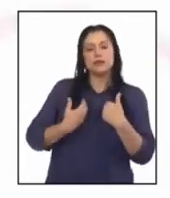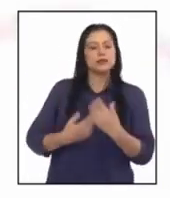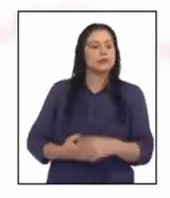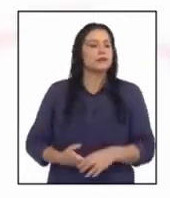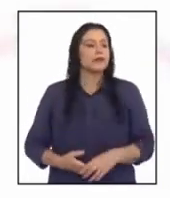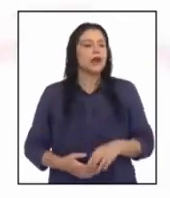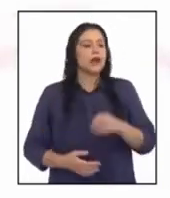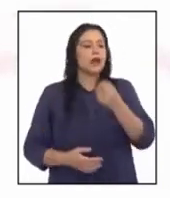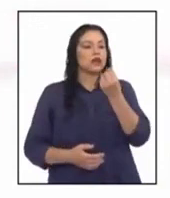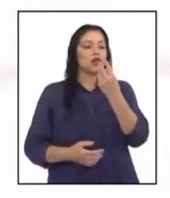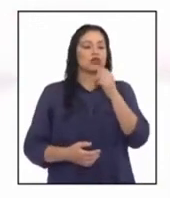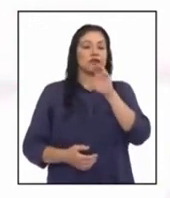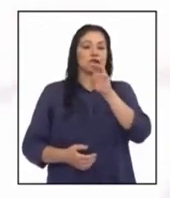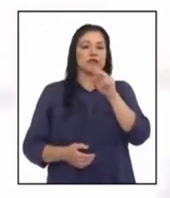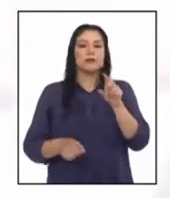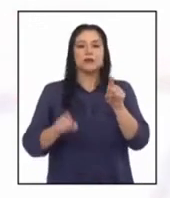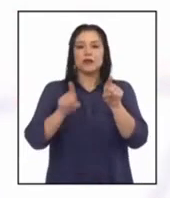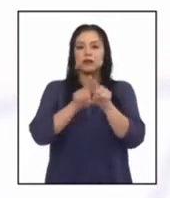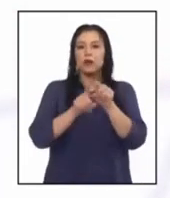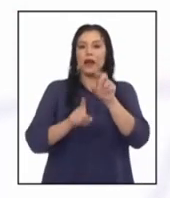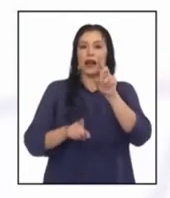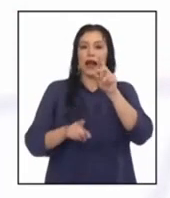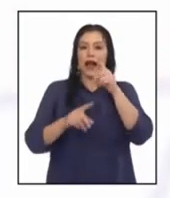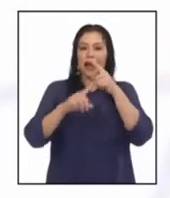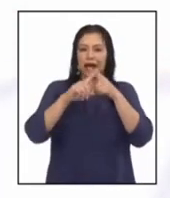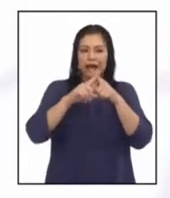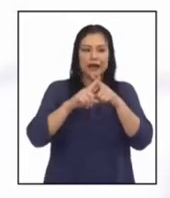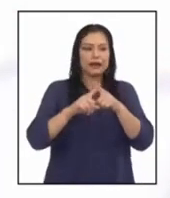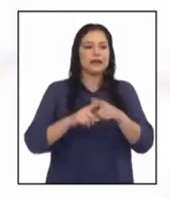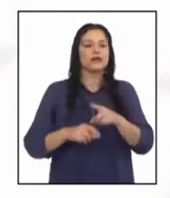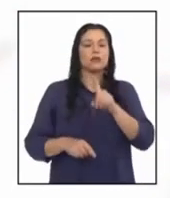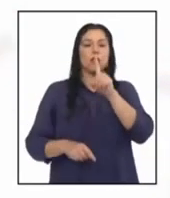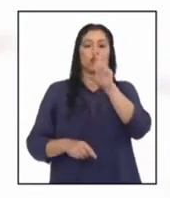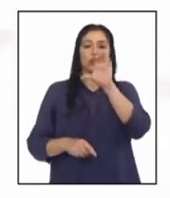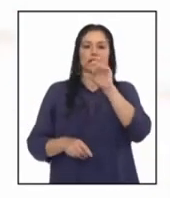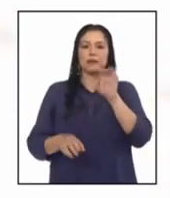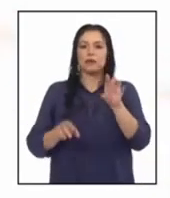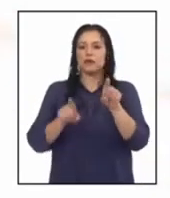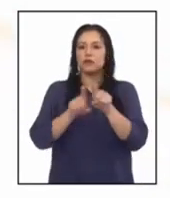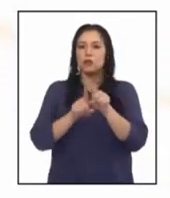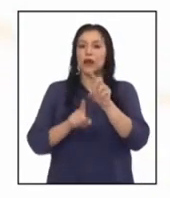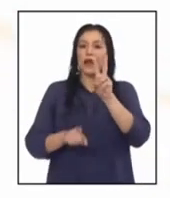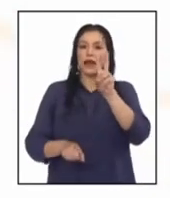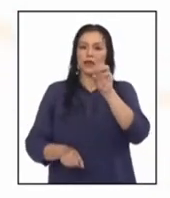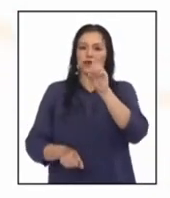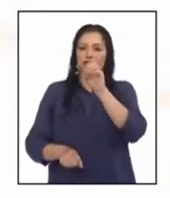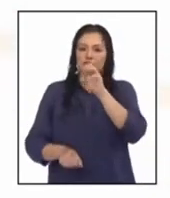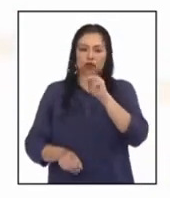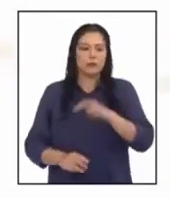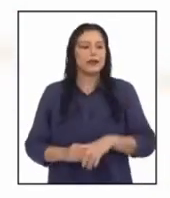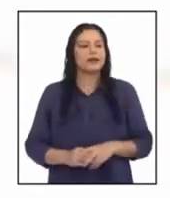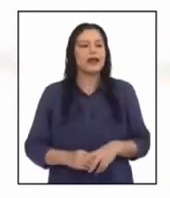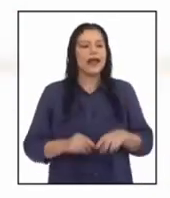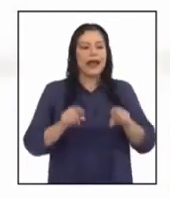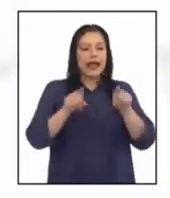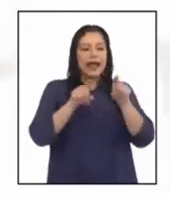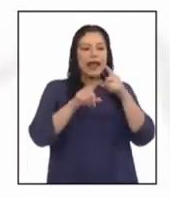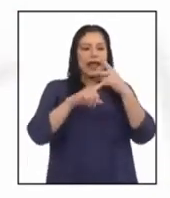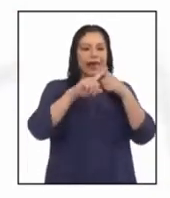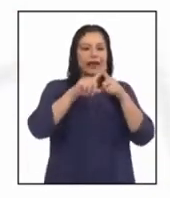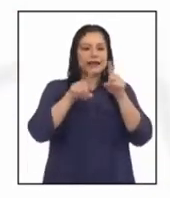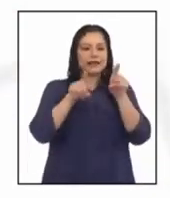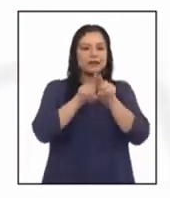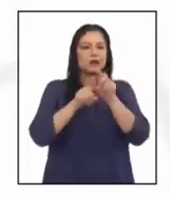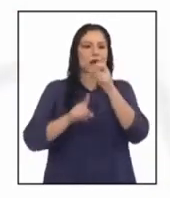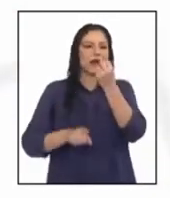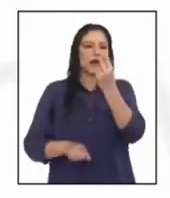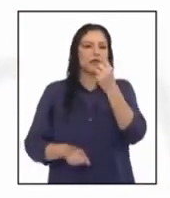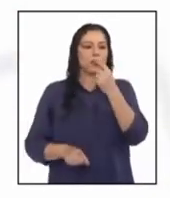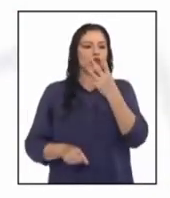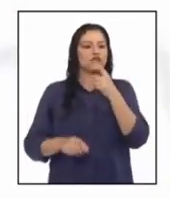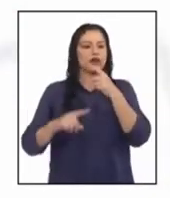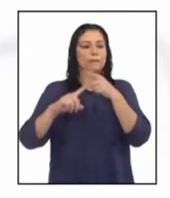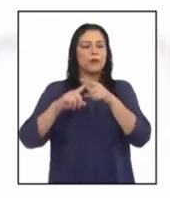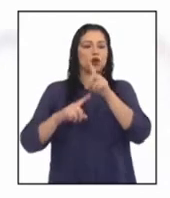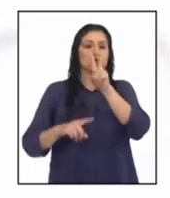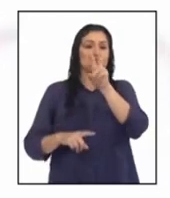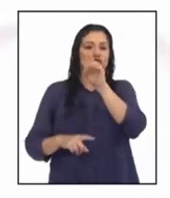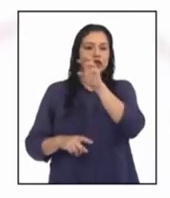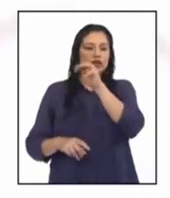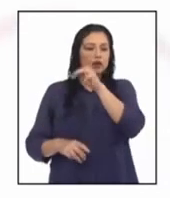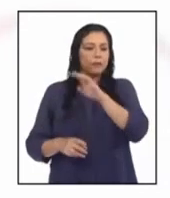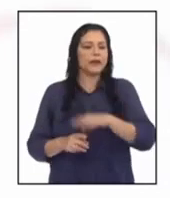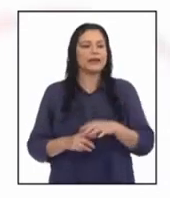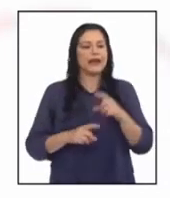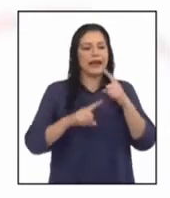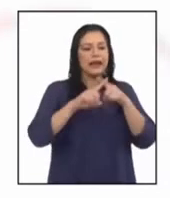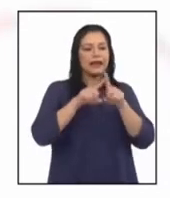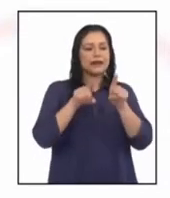12 centímetros es a X como un centímetro es a 200 metros. X es igual a 12 por 200 metros, obteniendo así que